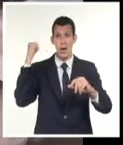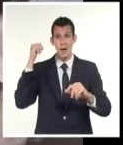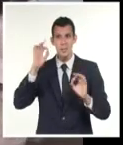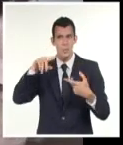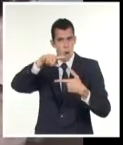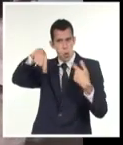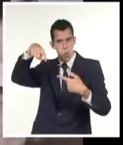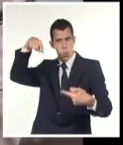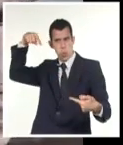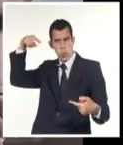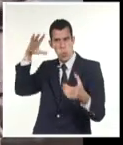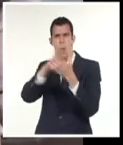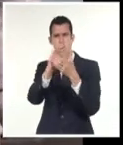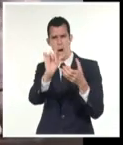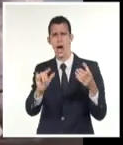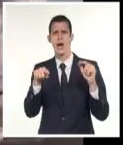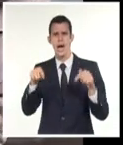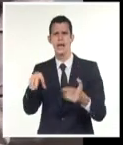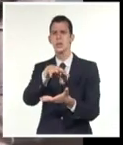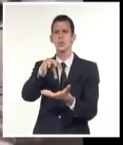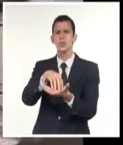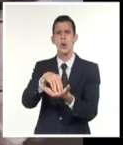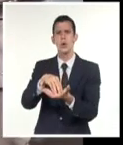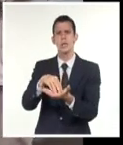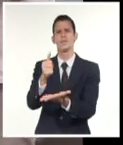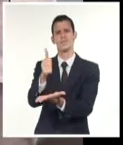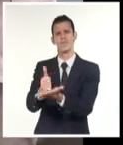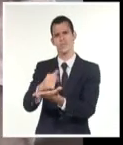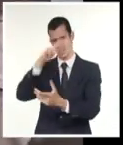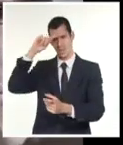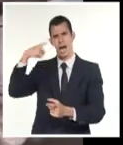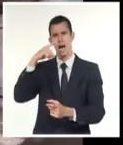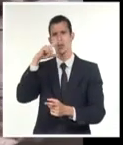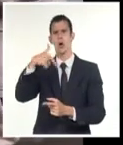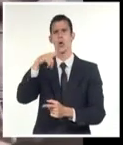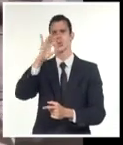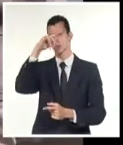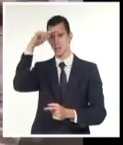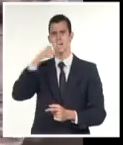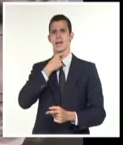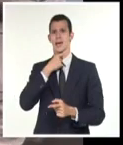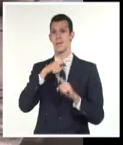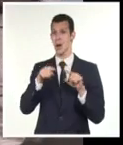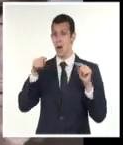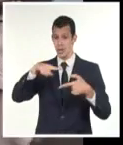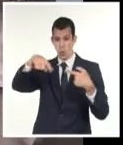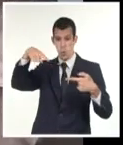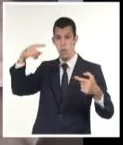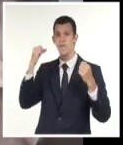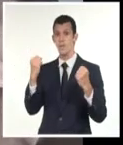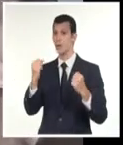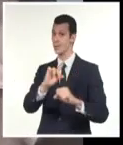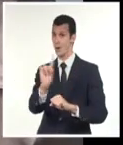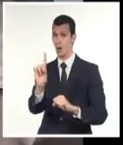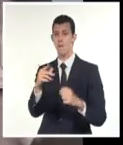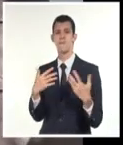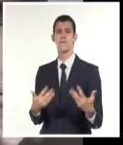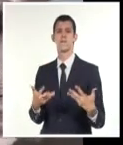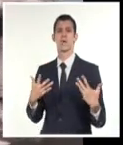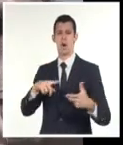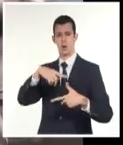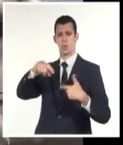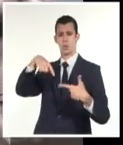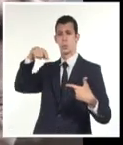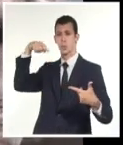este reporte que me antecedió. Bueno, este fue un tornado afortunadamente débil. En esta foto se ve en los momentos